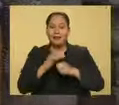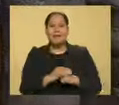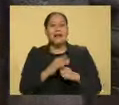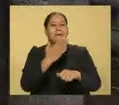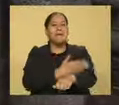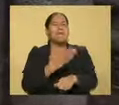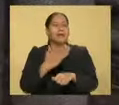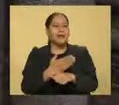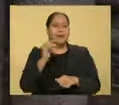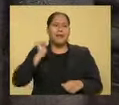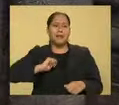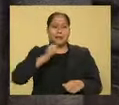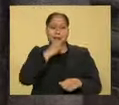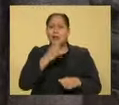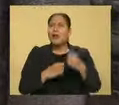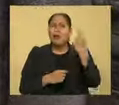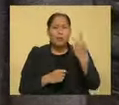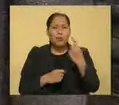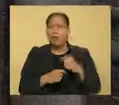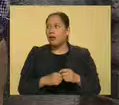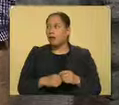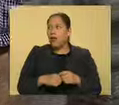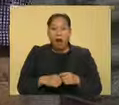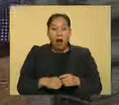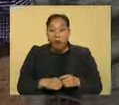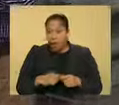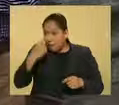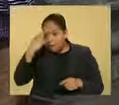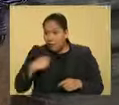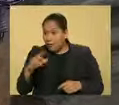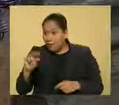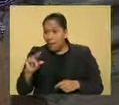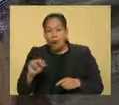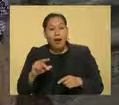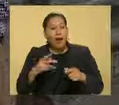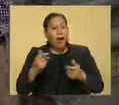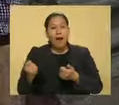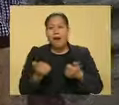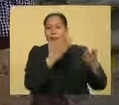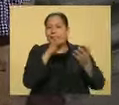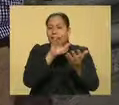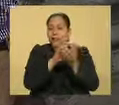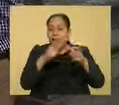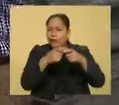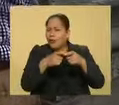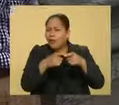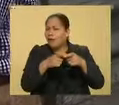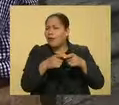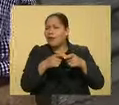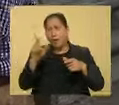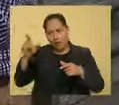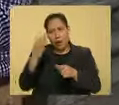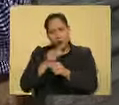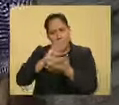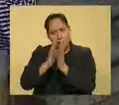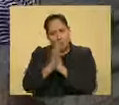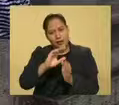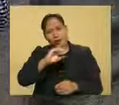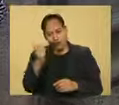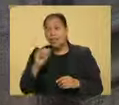tradicional, no una nada más. ¡Ay, se acabaron las gorditas! ¿Ahorita me va a hacer otra?